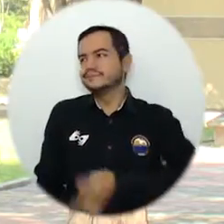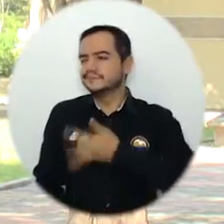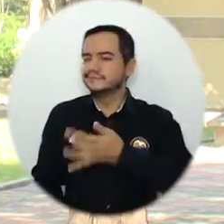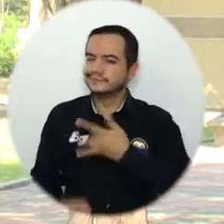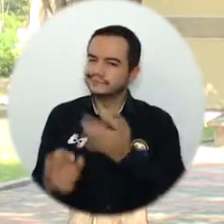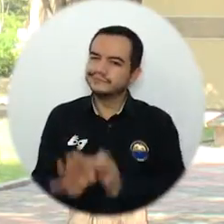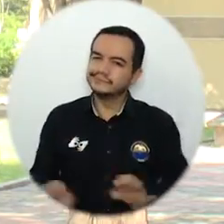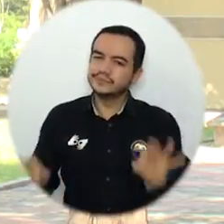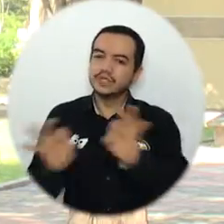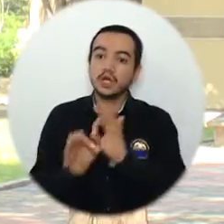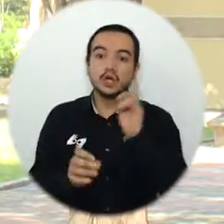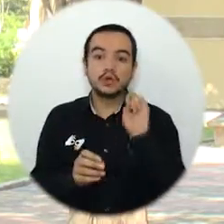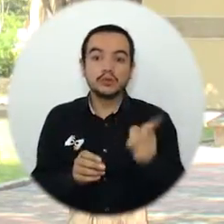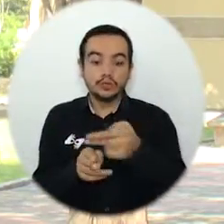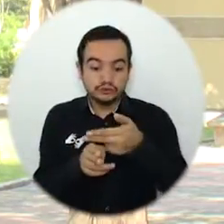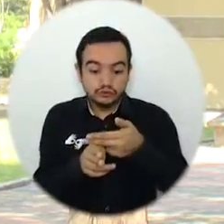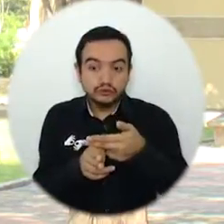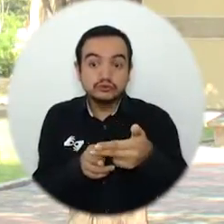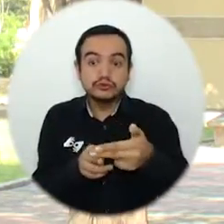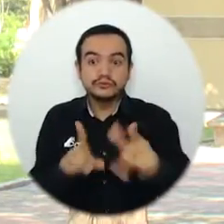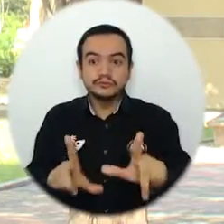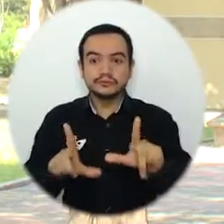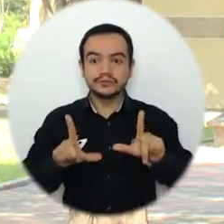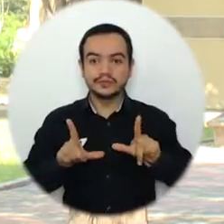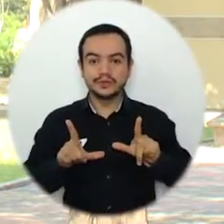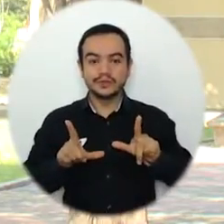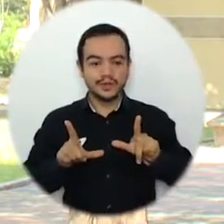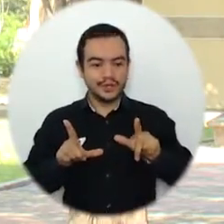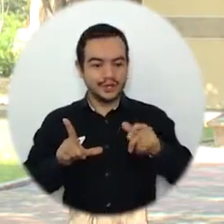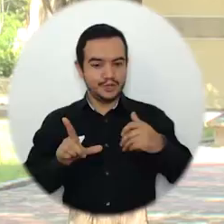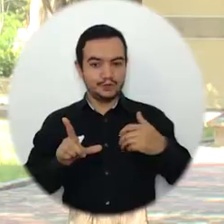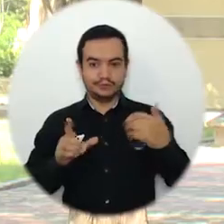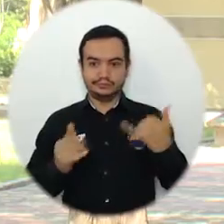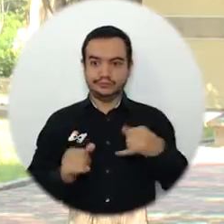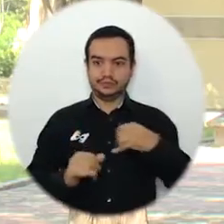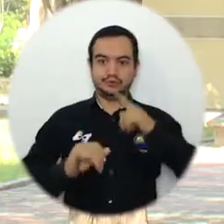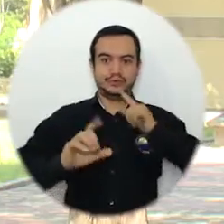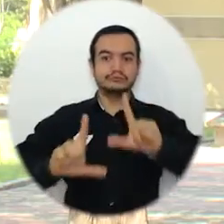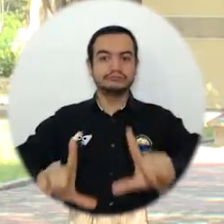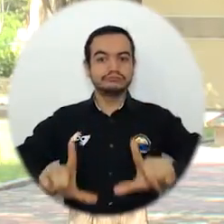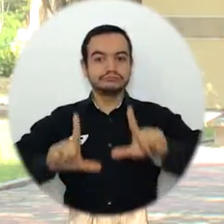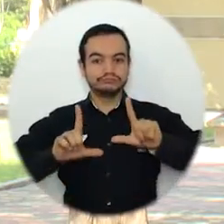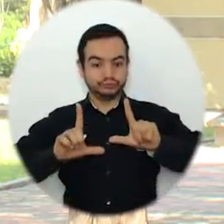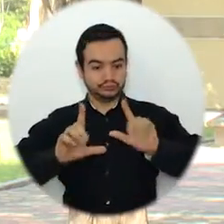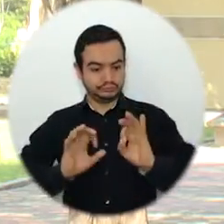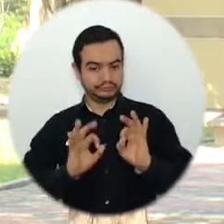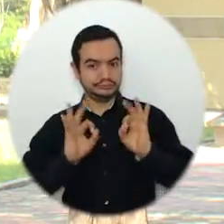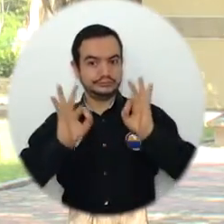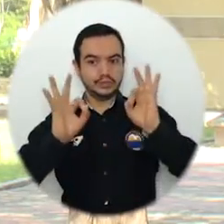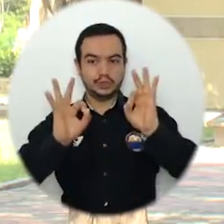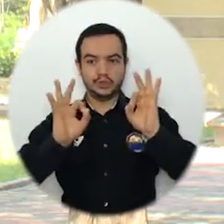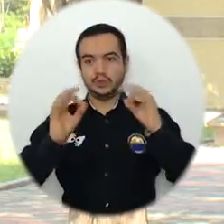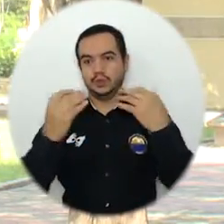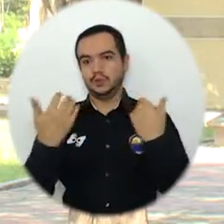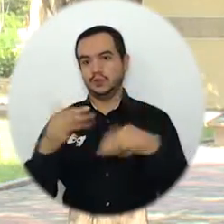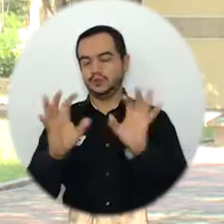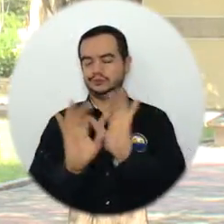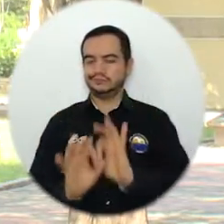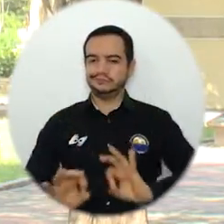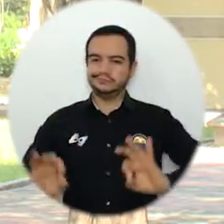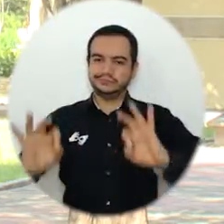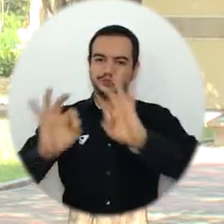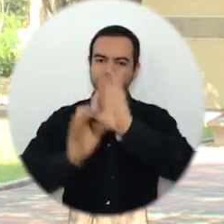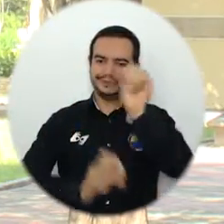importante, ya que estoy próximamente a graduarme, entonces salir de un programa acreditado para mí es muy